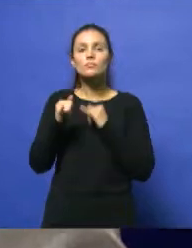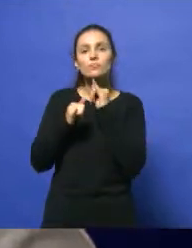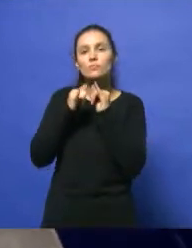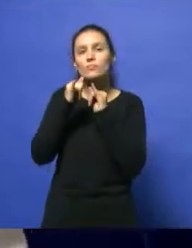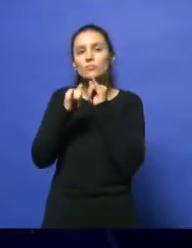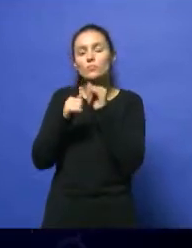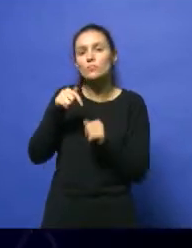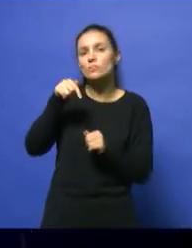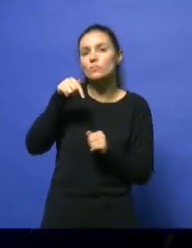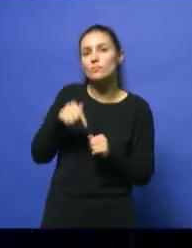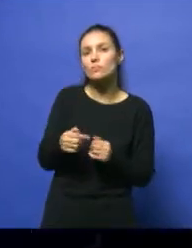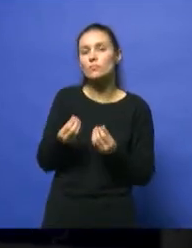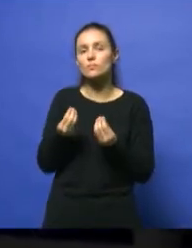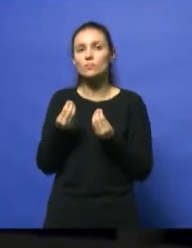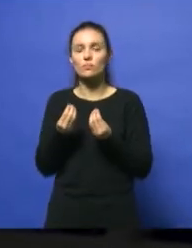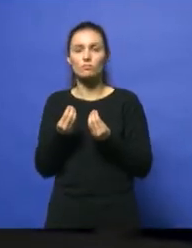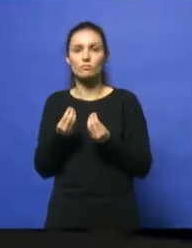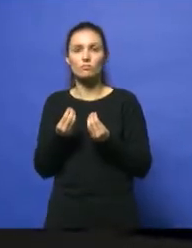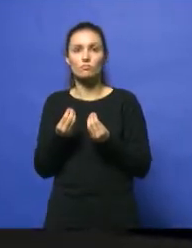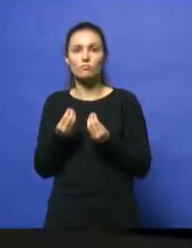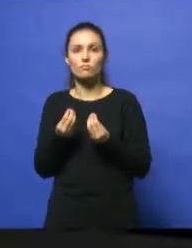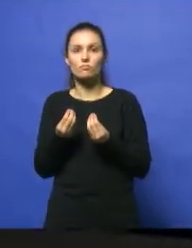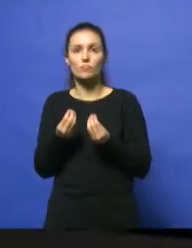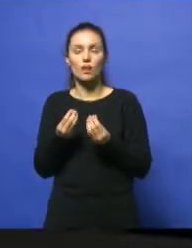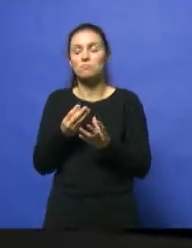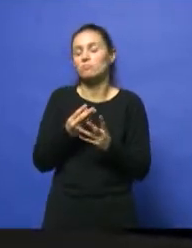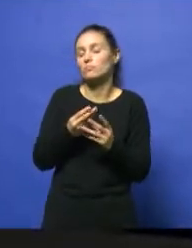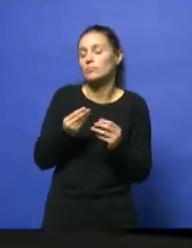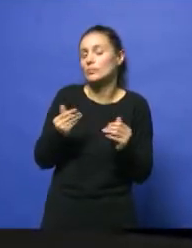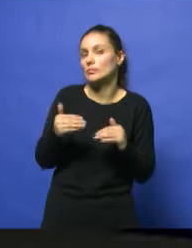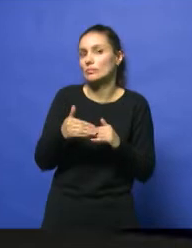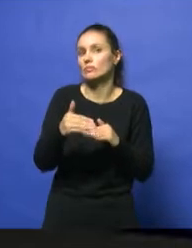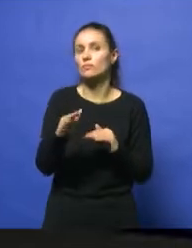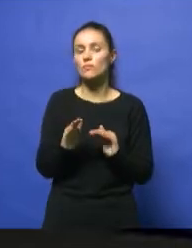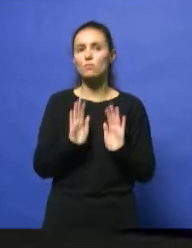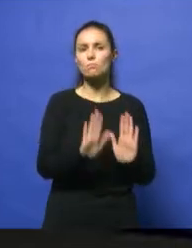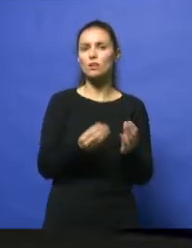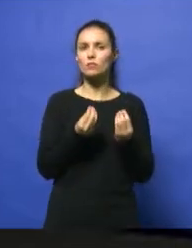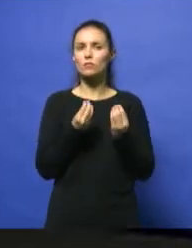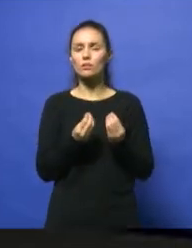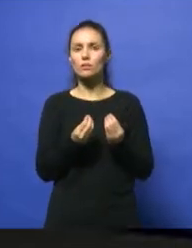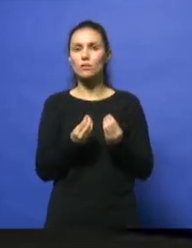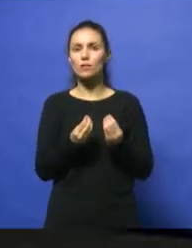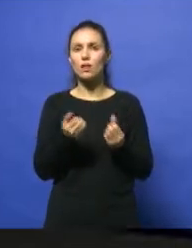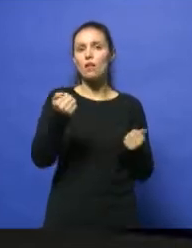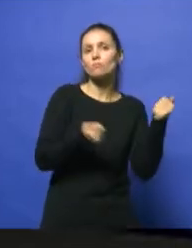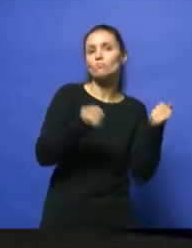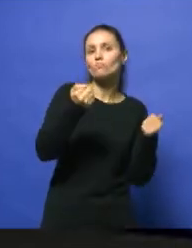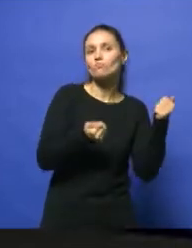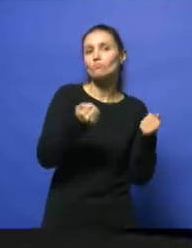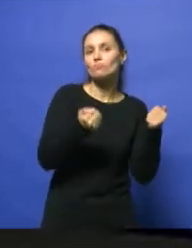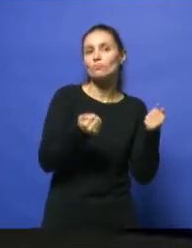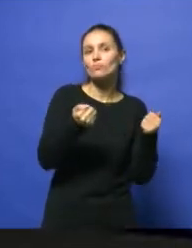¿Qué ocurría hoy, en la jornada de hoy, ya terminando la misma? ¿Qué pasó con el paro? Sabemos que lo de los camioneros ha sido